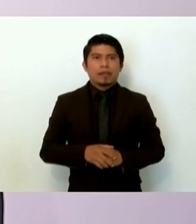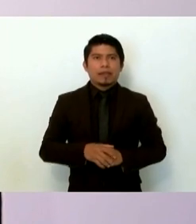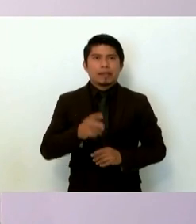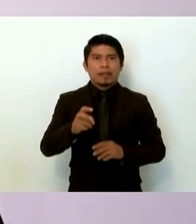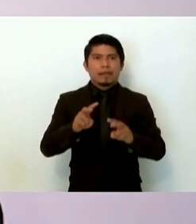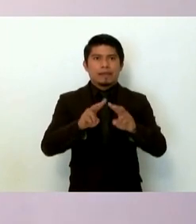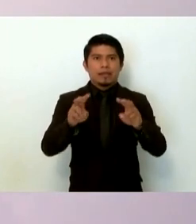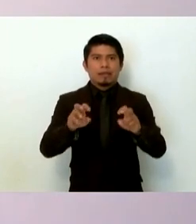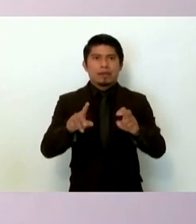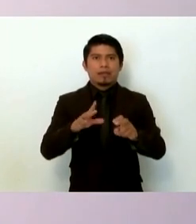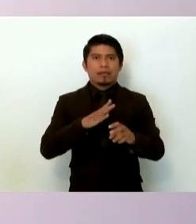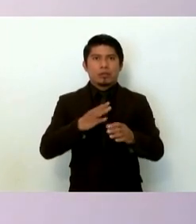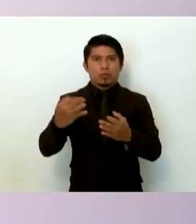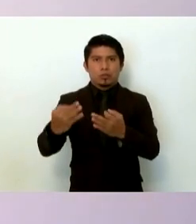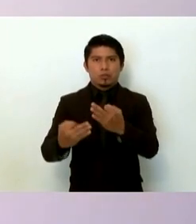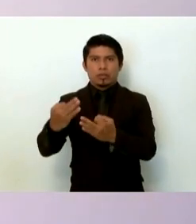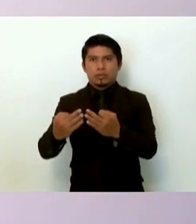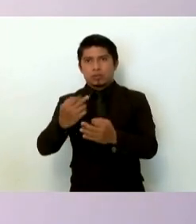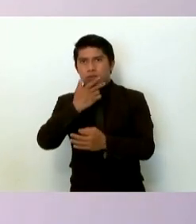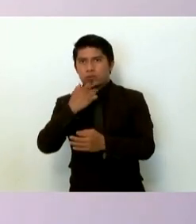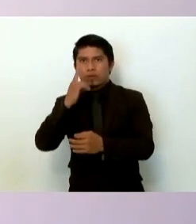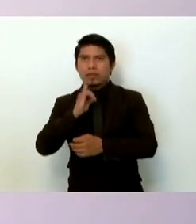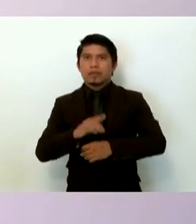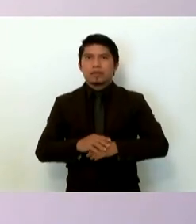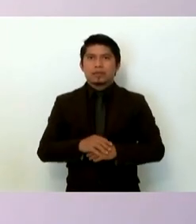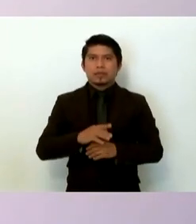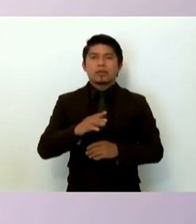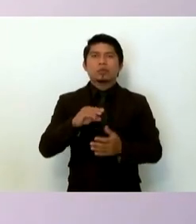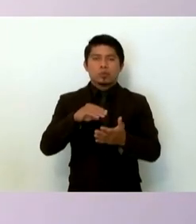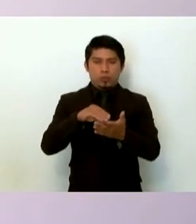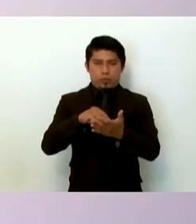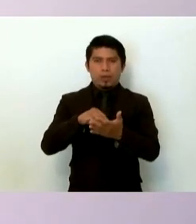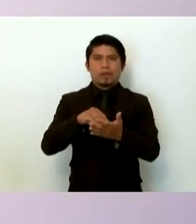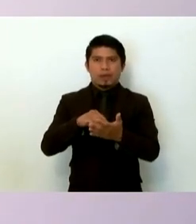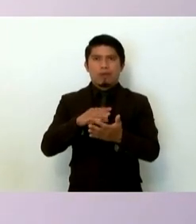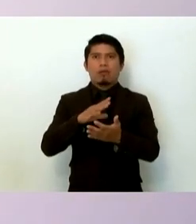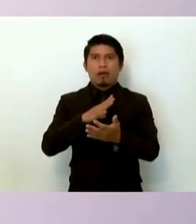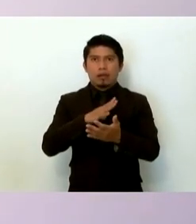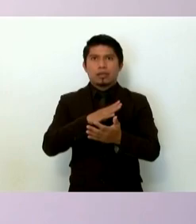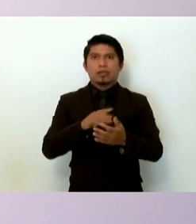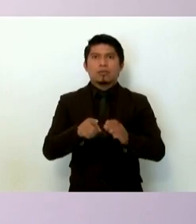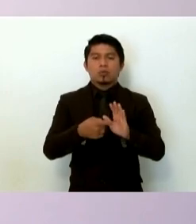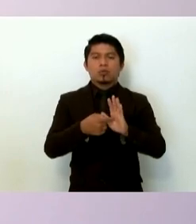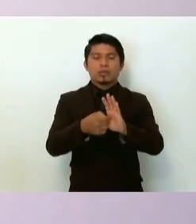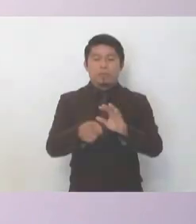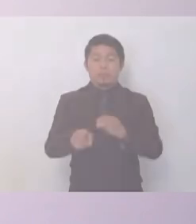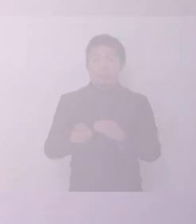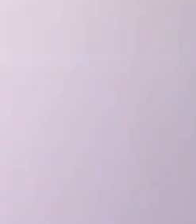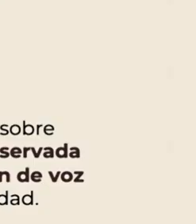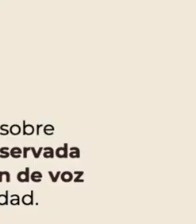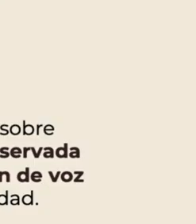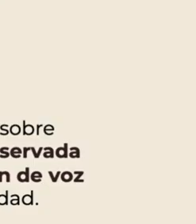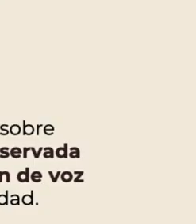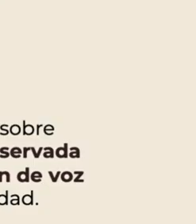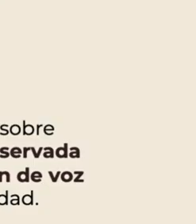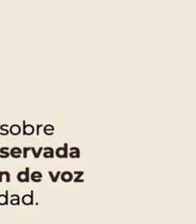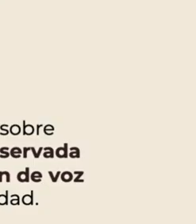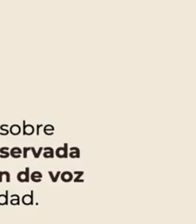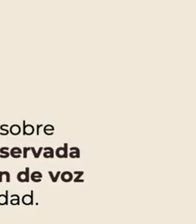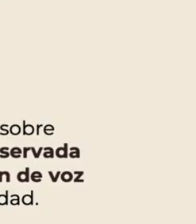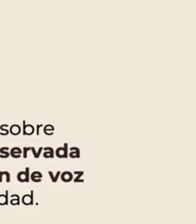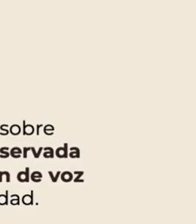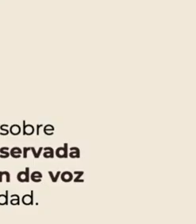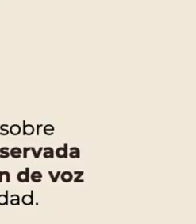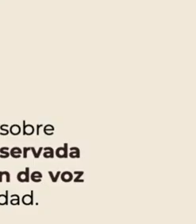el caso de los jueces prevalecen lo presentamos en el informe anterior en el primer informe